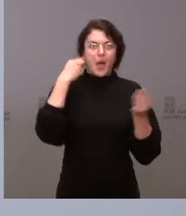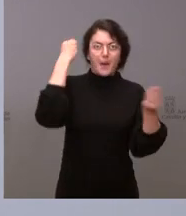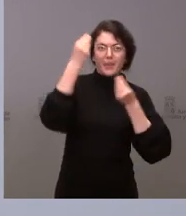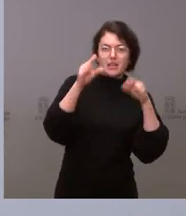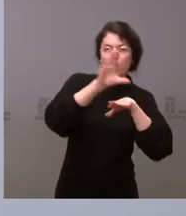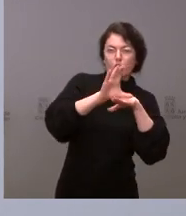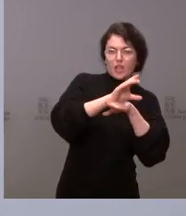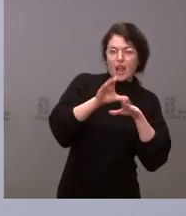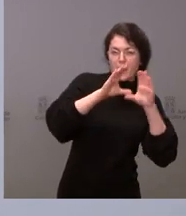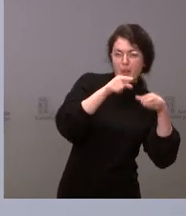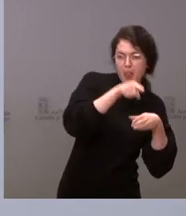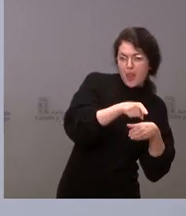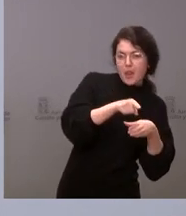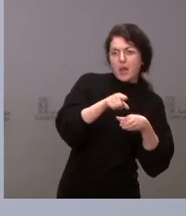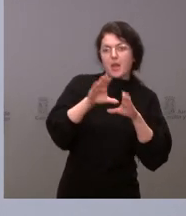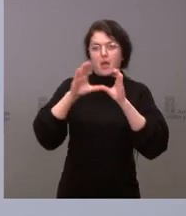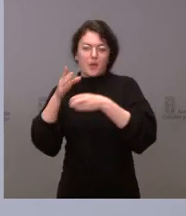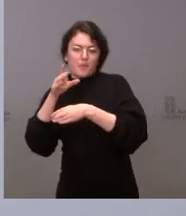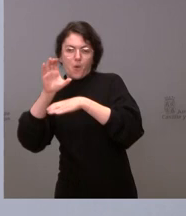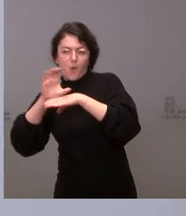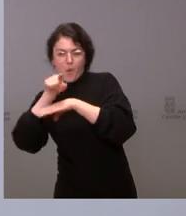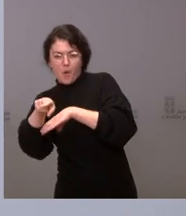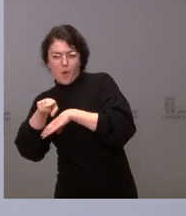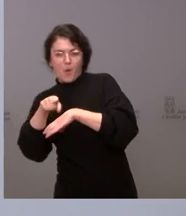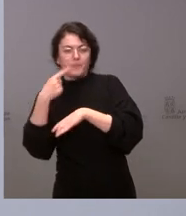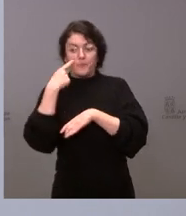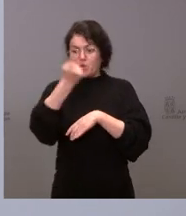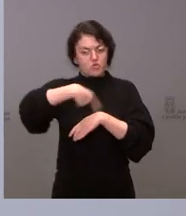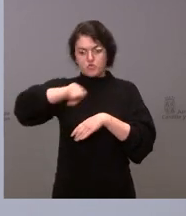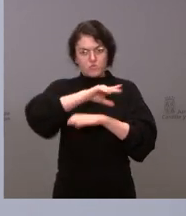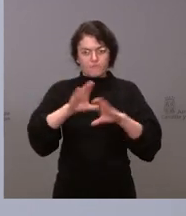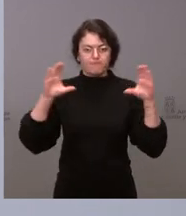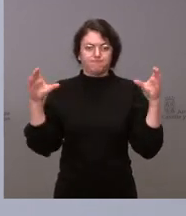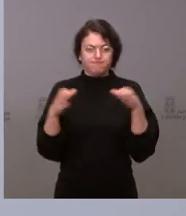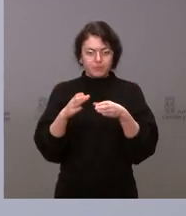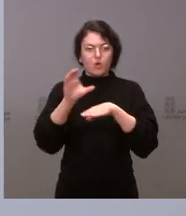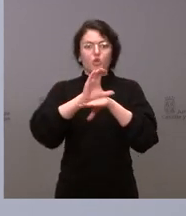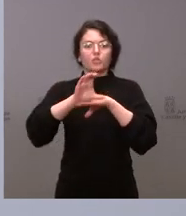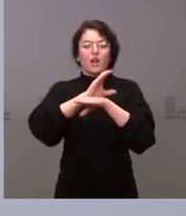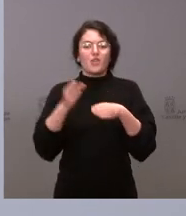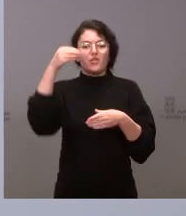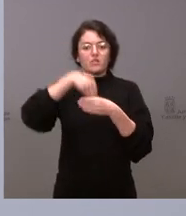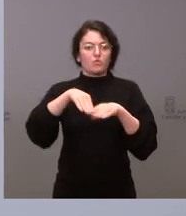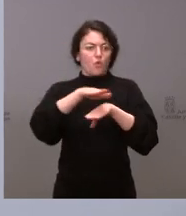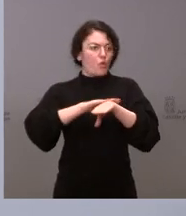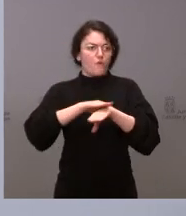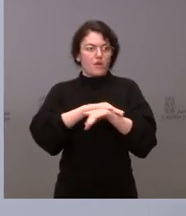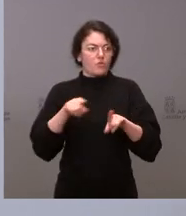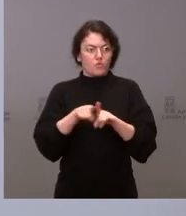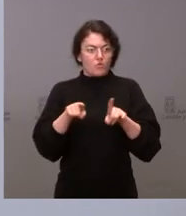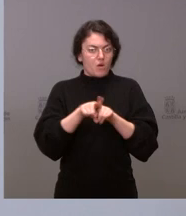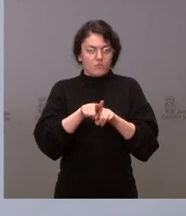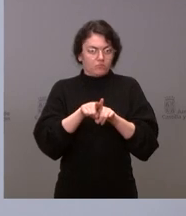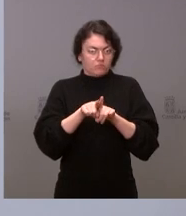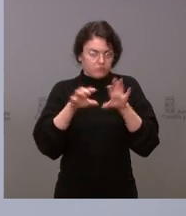todos somos consejeros del gobierno de Castilla y León y a partir de ahí esa es la camiseta que nos ponemos en primer lugar